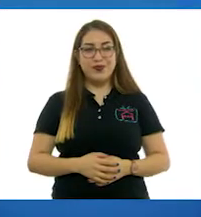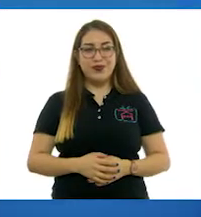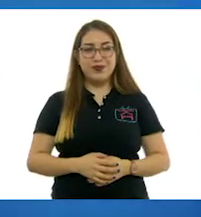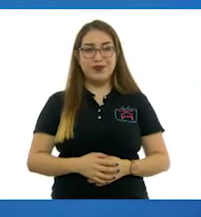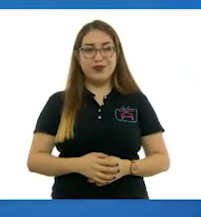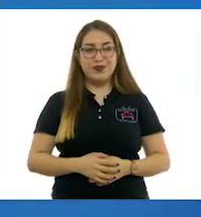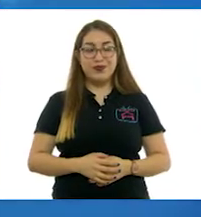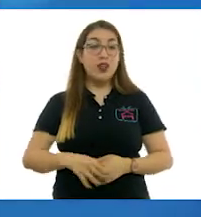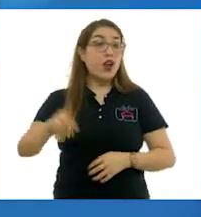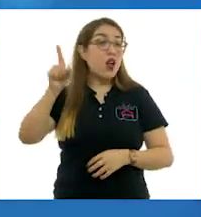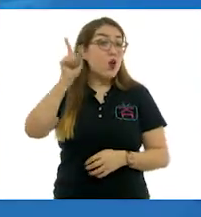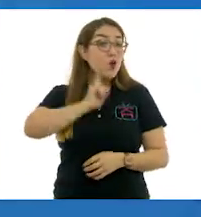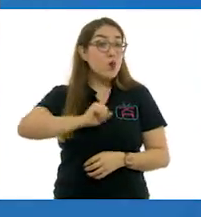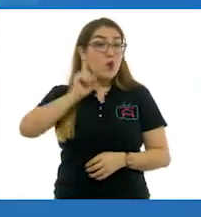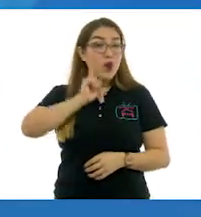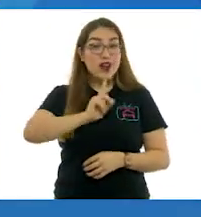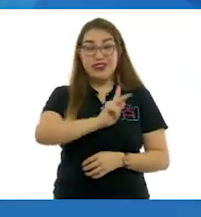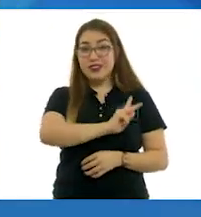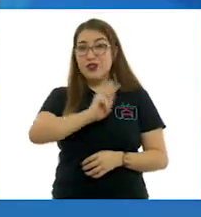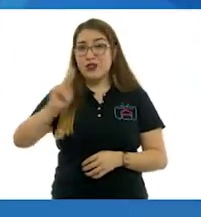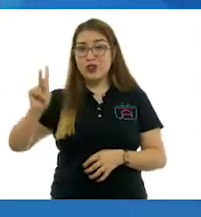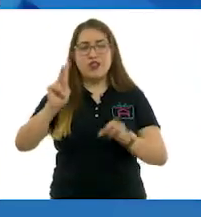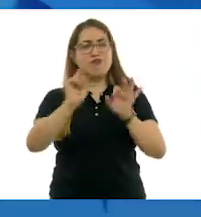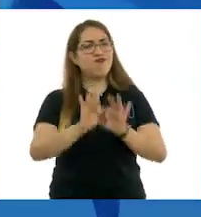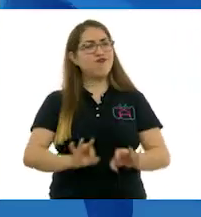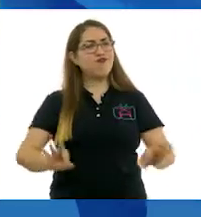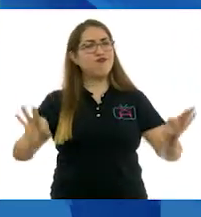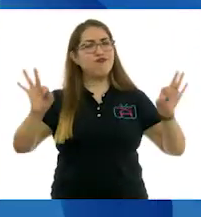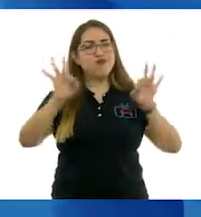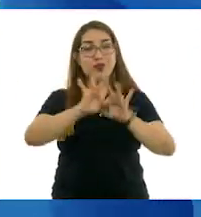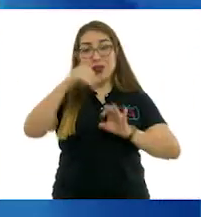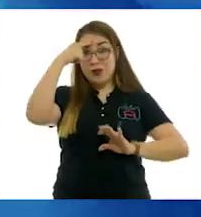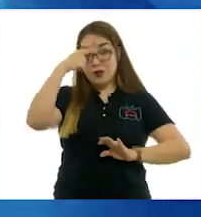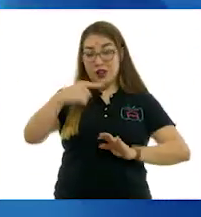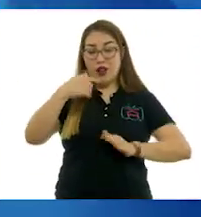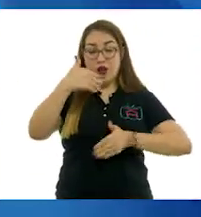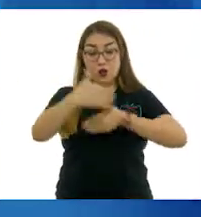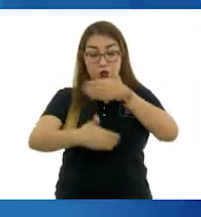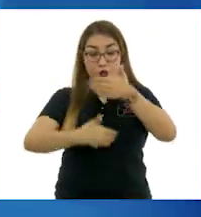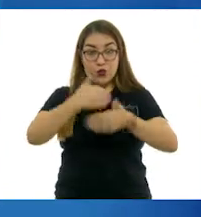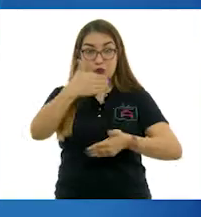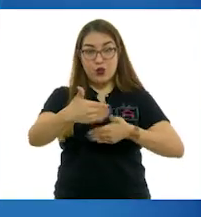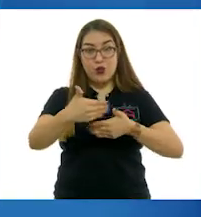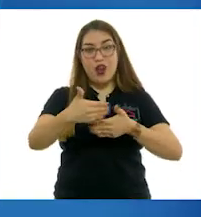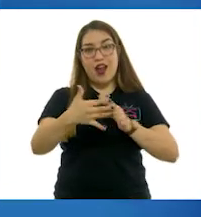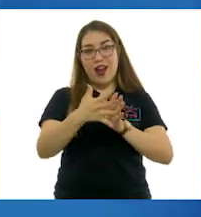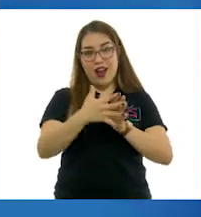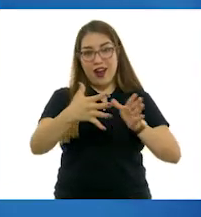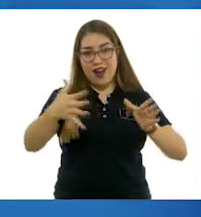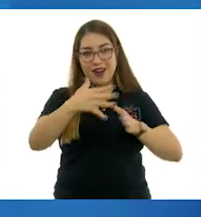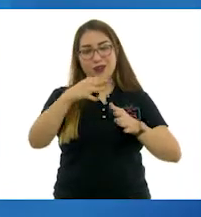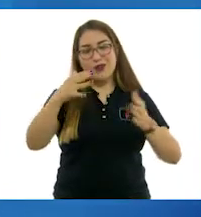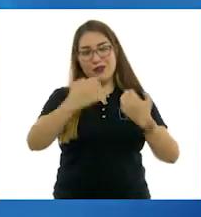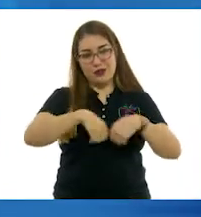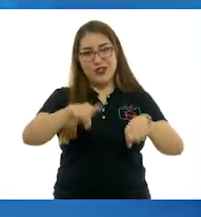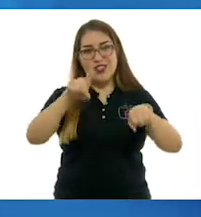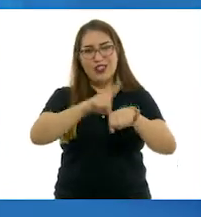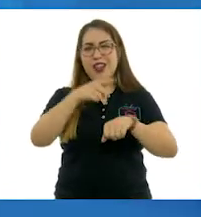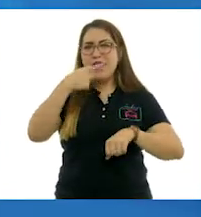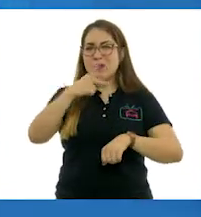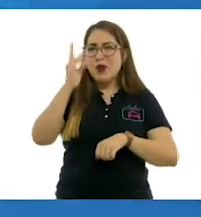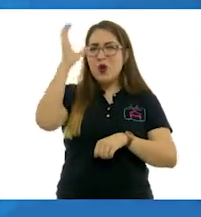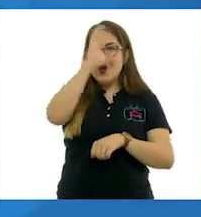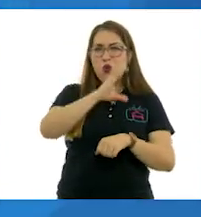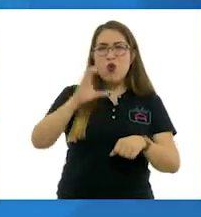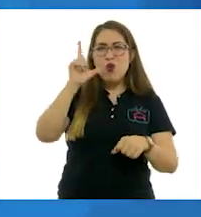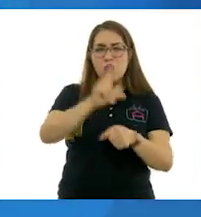Las mujeres han sido indispensables en el desarrollo de la civilización, pero en la mayoría de las culturas su actuación ha